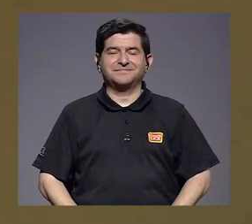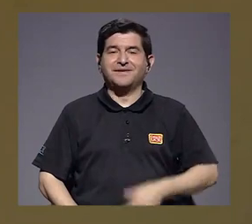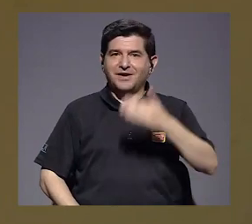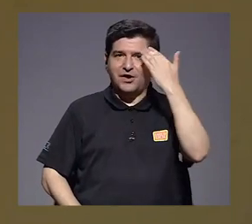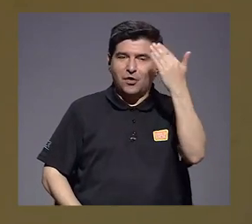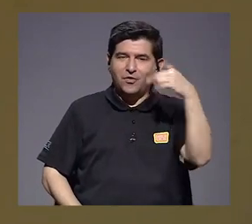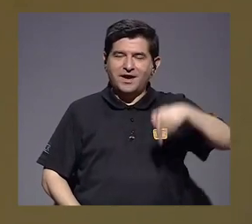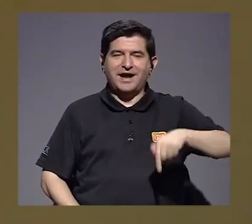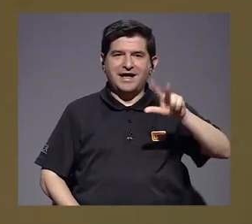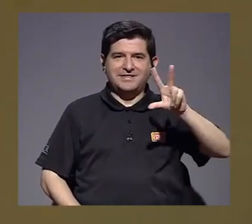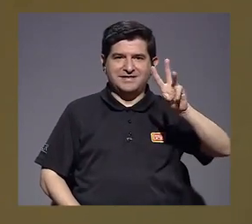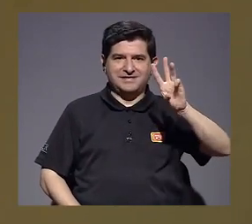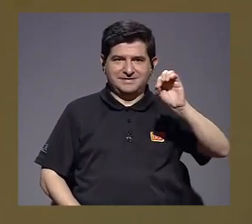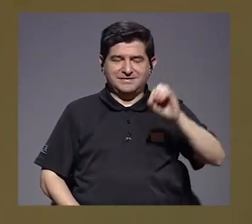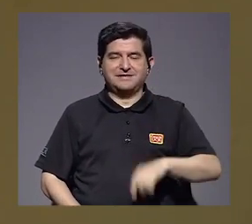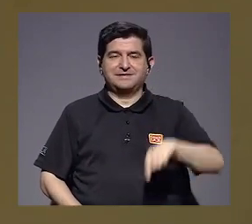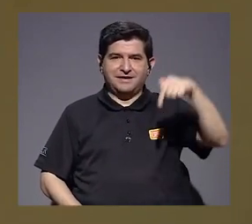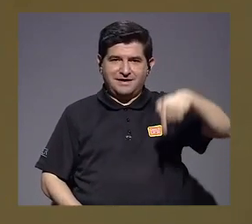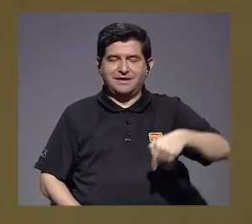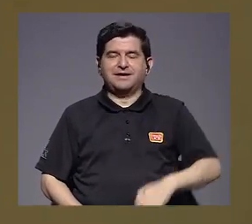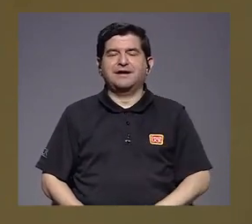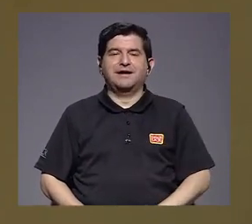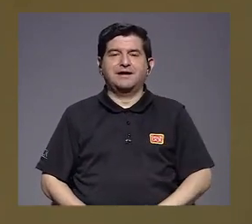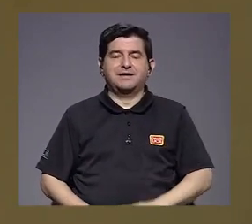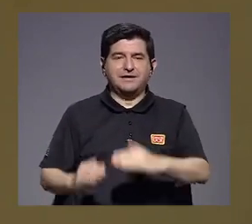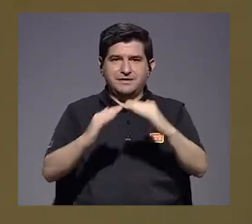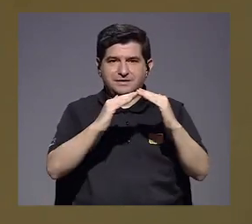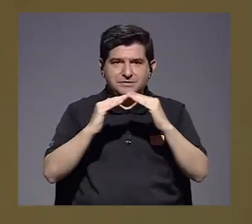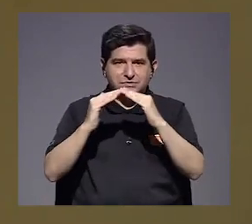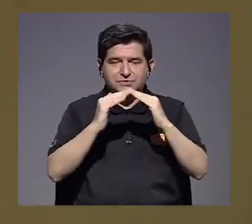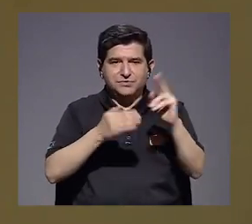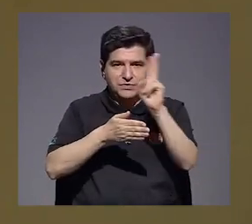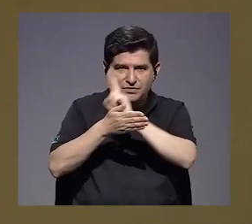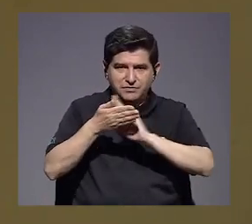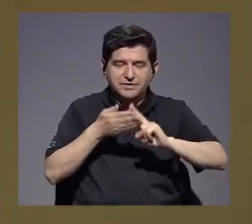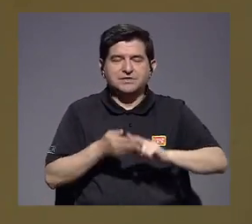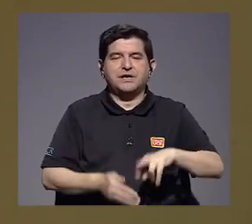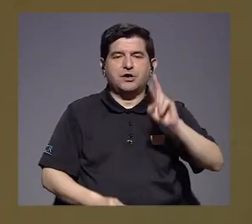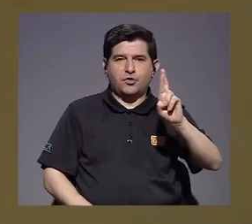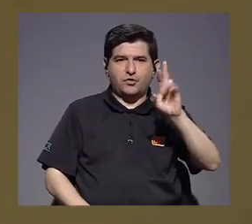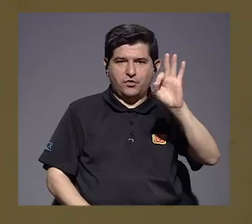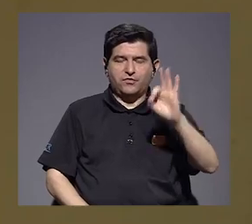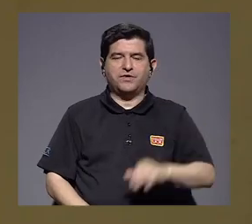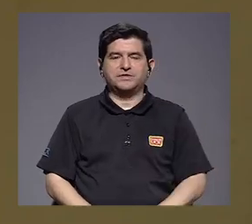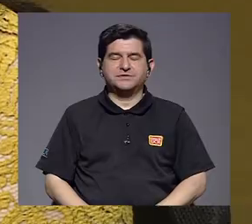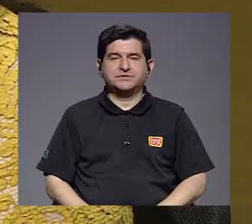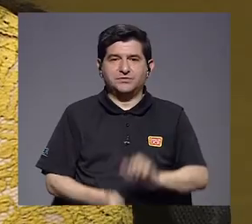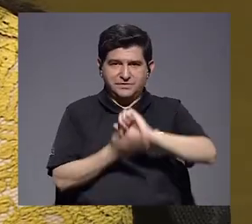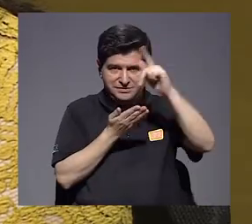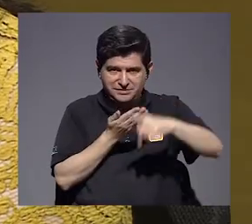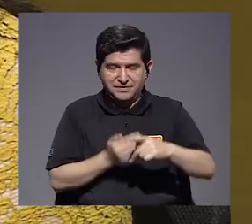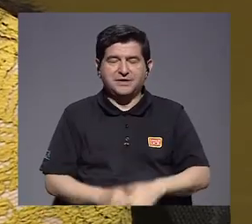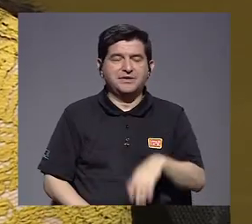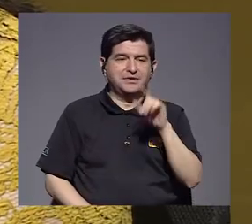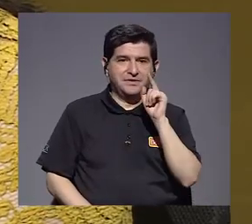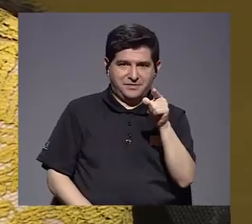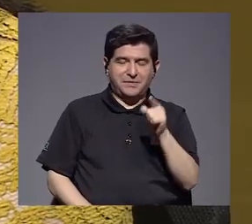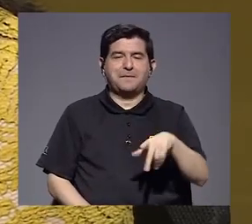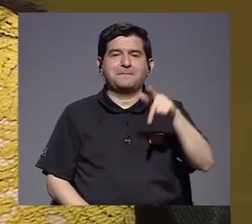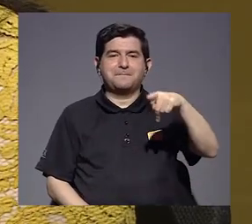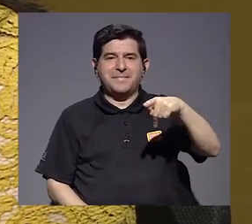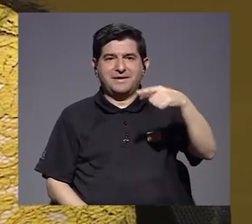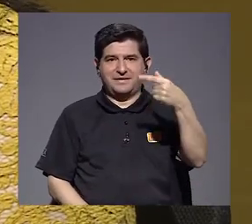Hola, estamos en 360, acá desde el campus Rodrigo Facio, en la Universidad de Costa Rica. Tengo el gusto de conversar con Doña Pilar Garrido. Ella es ministra de